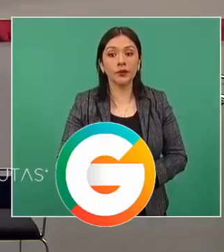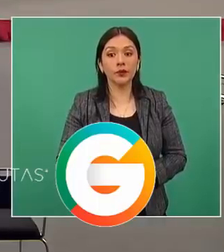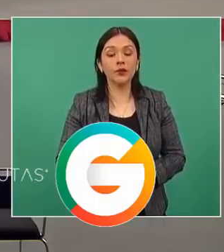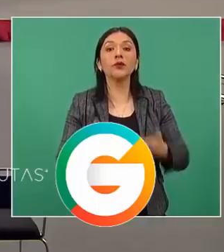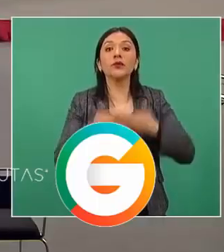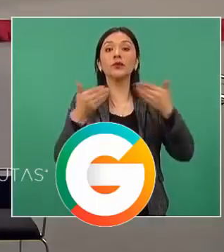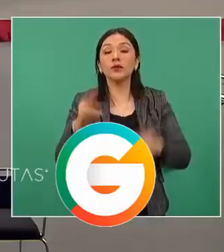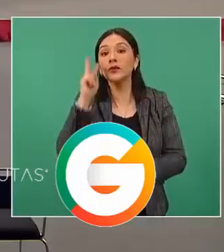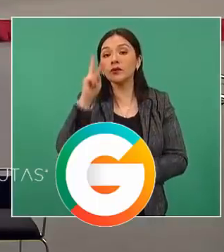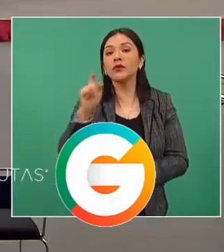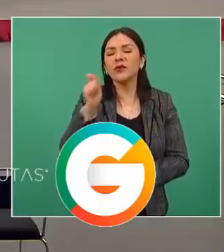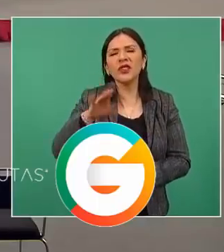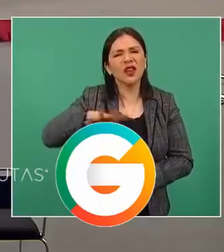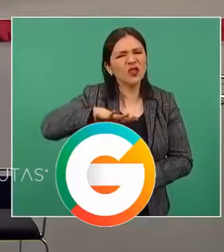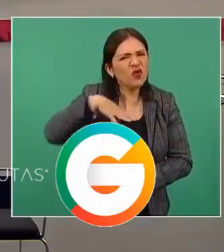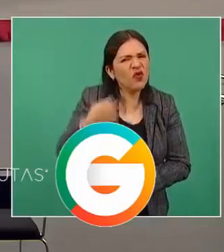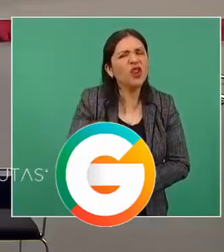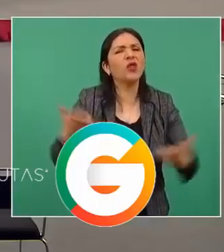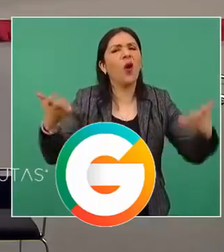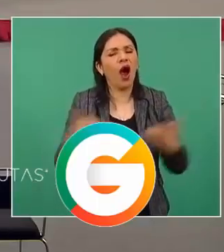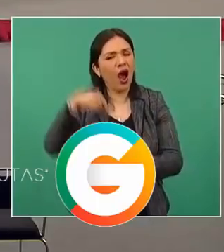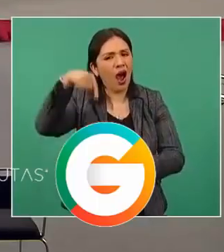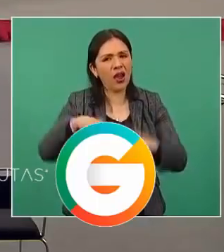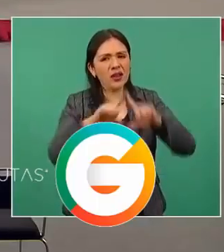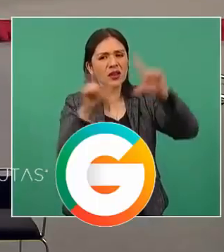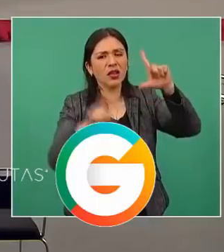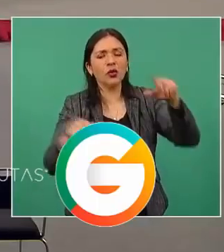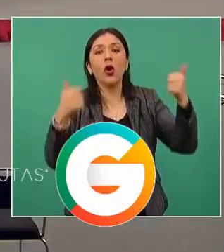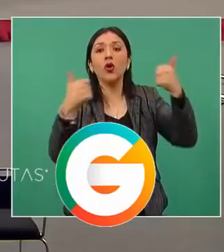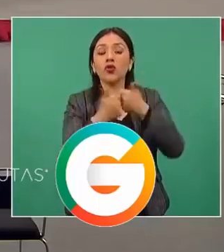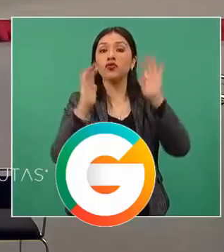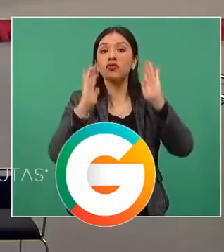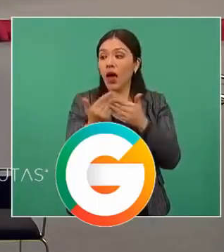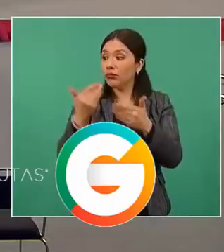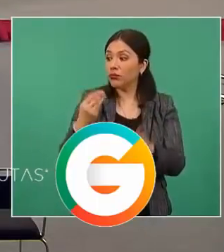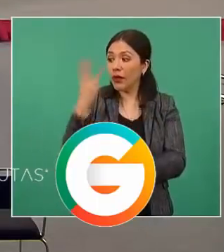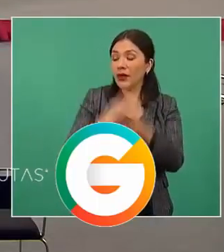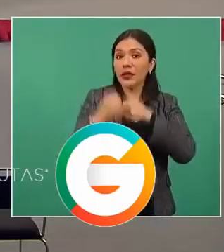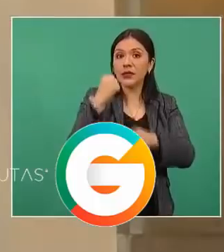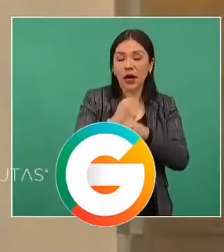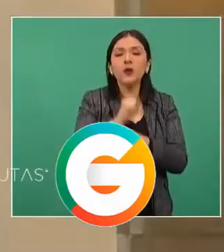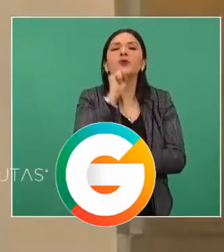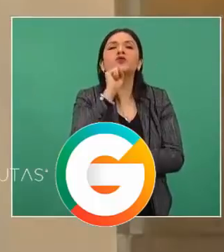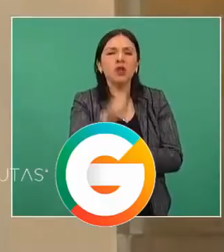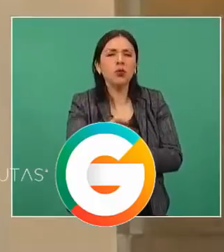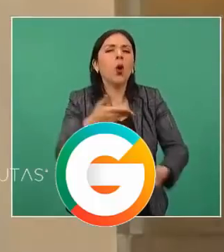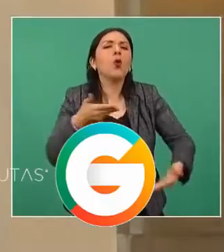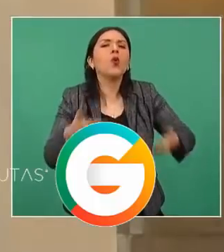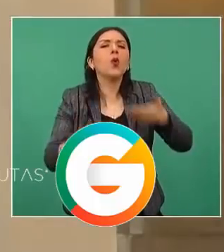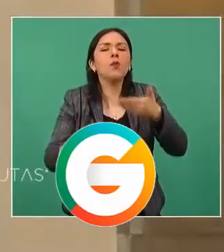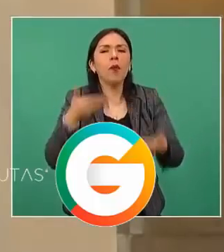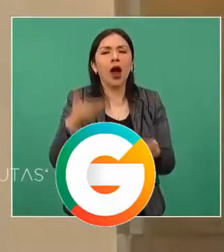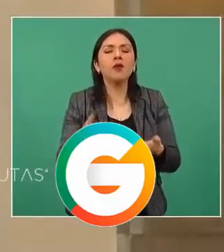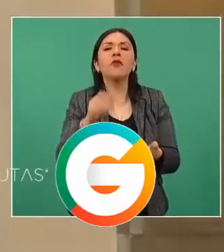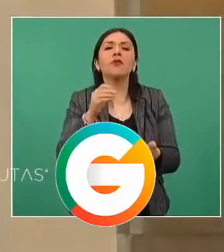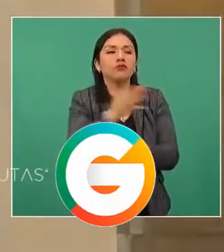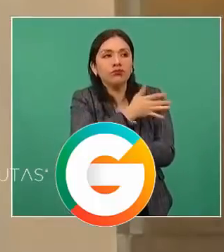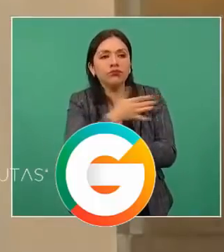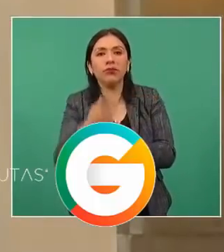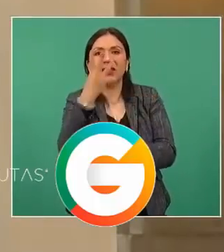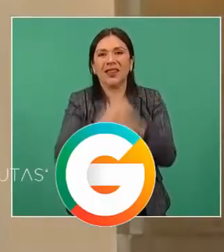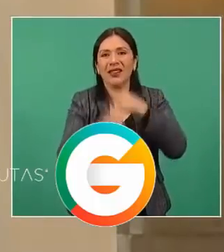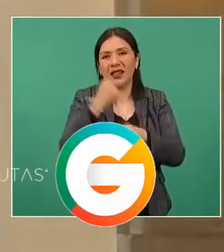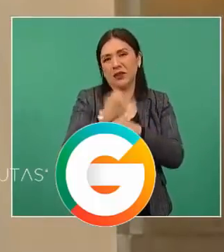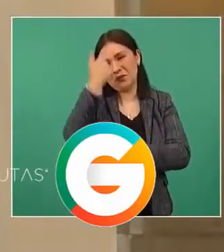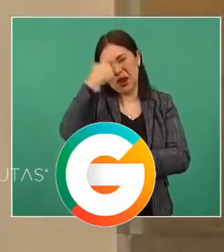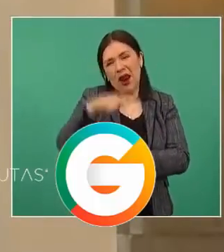elementos de la delincuencia organizada capturados en el periodo similar de la administración pasada. También destacó la atención que se dio a nueve estados